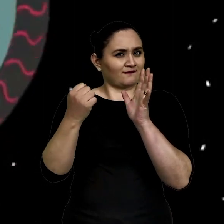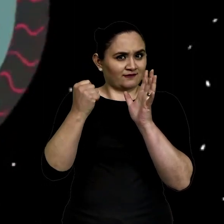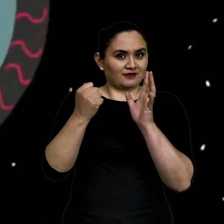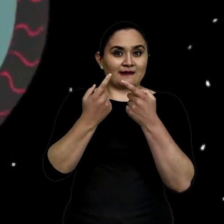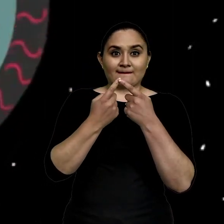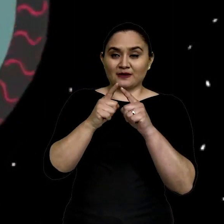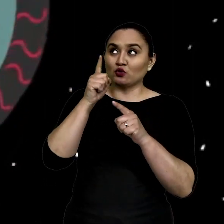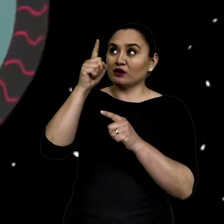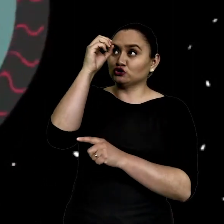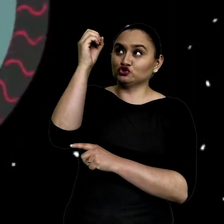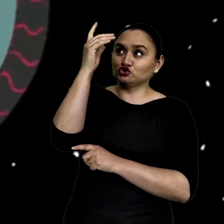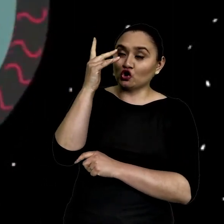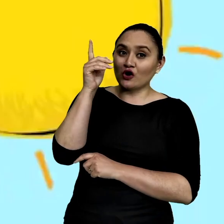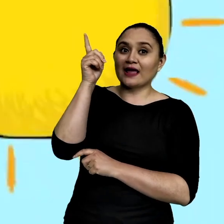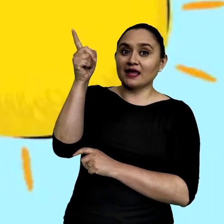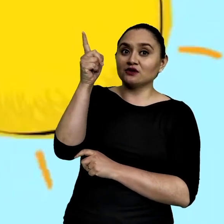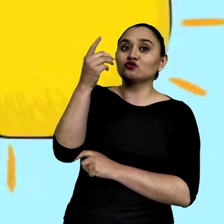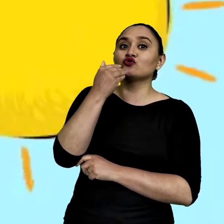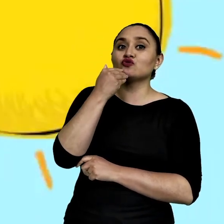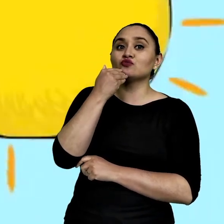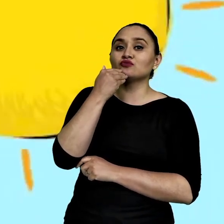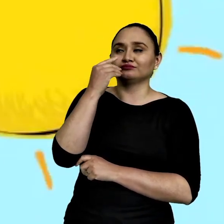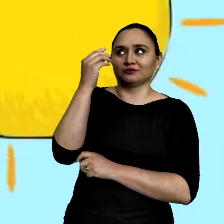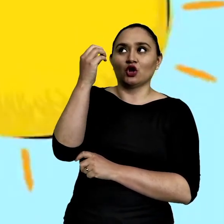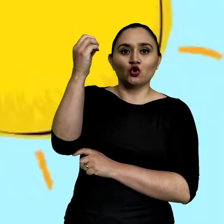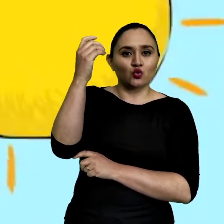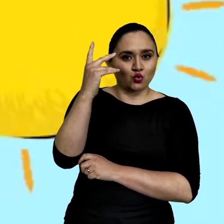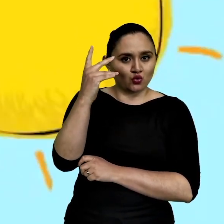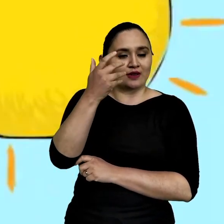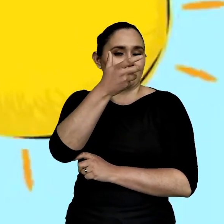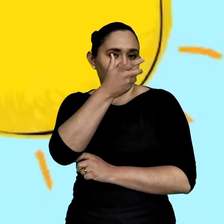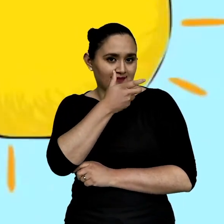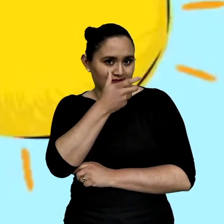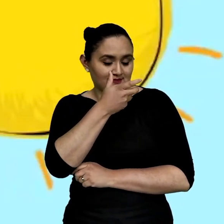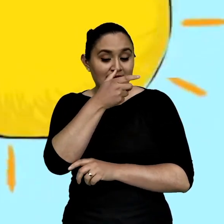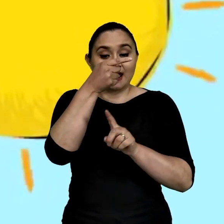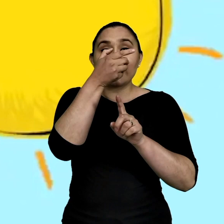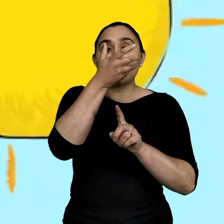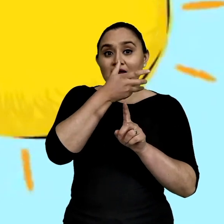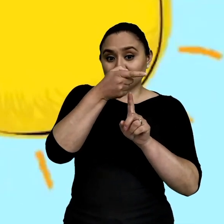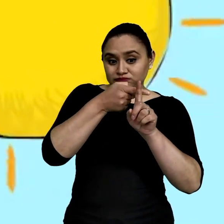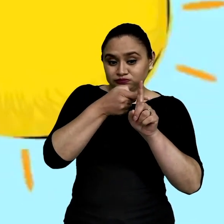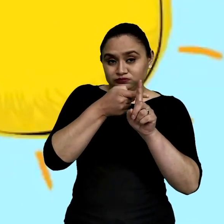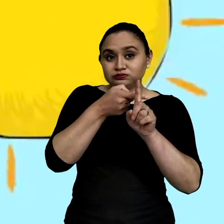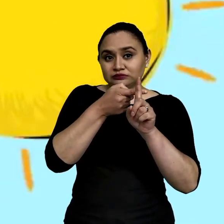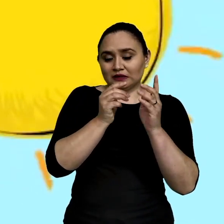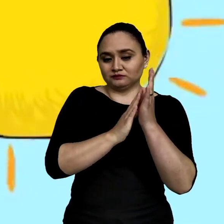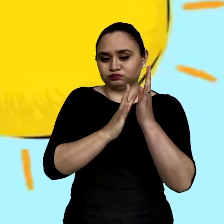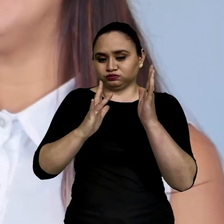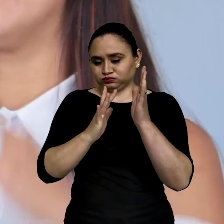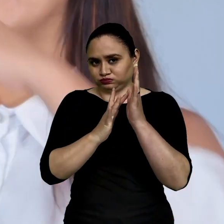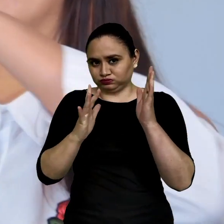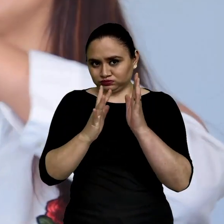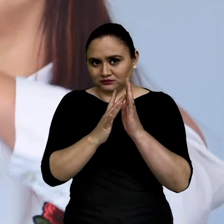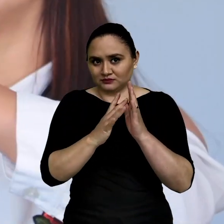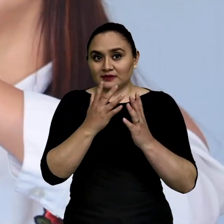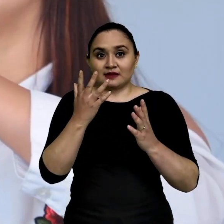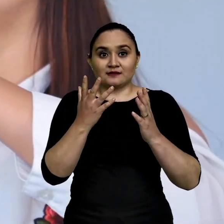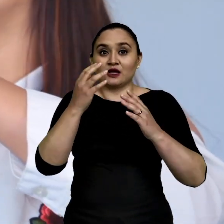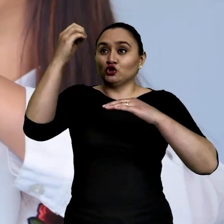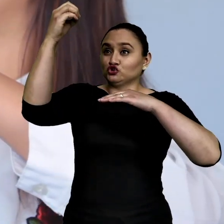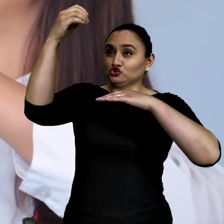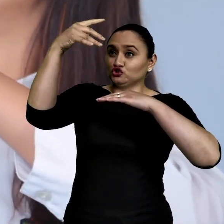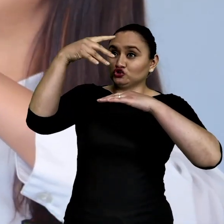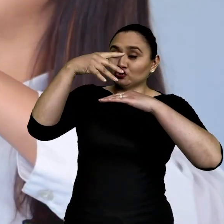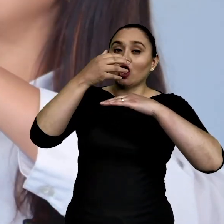pero esos rayos del sol son luz y calor. El calor es un poco menos energético y no puede salir, es como que